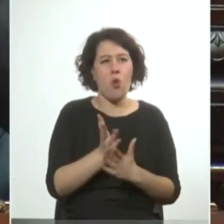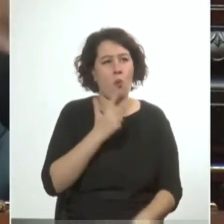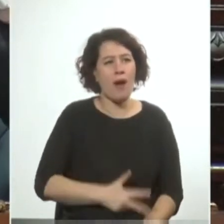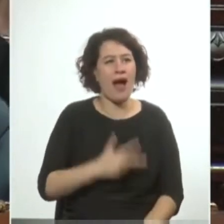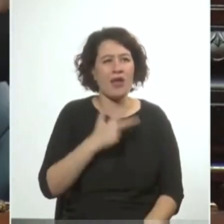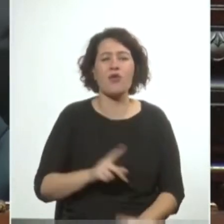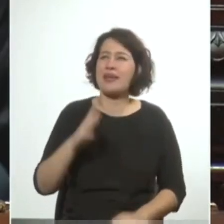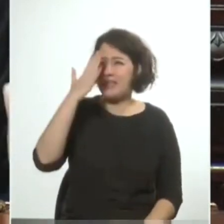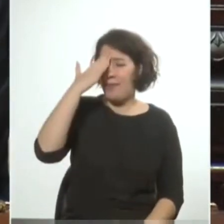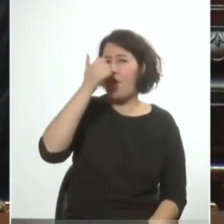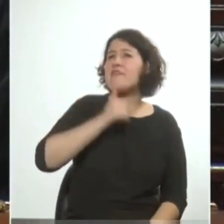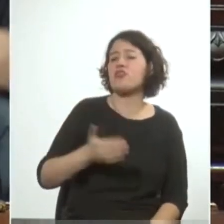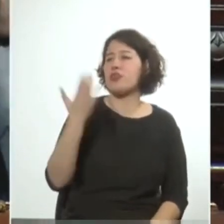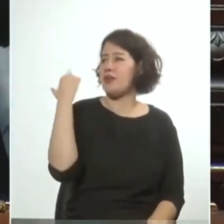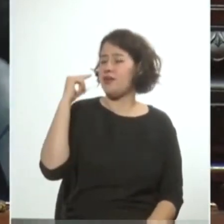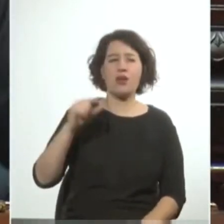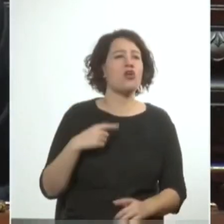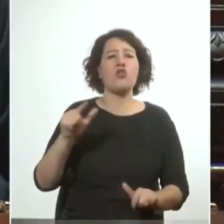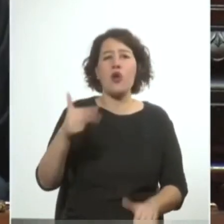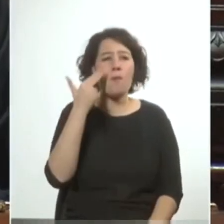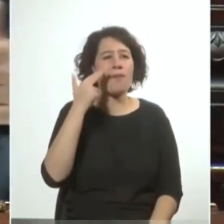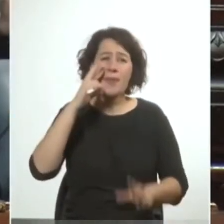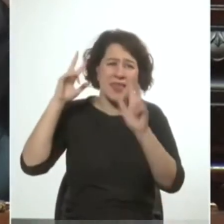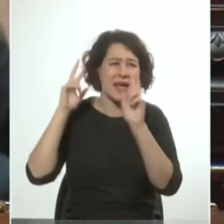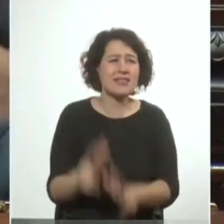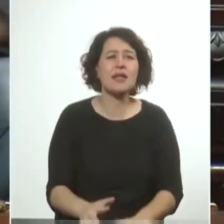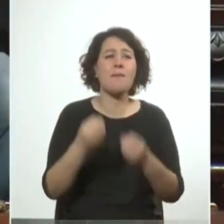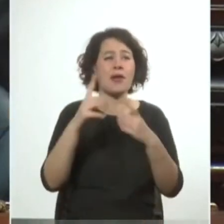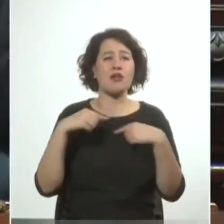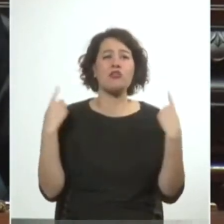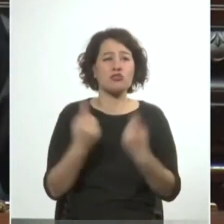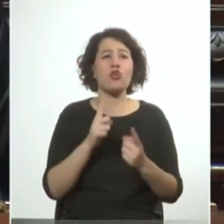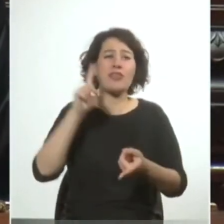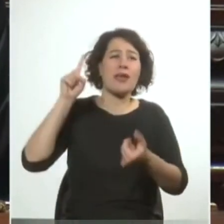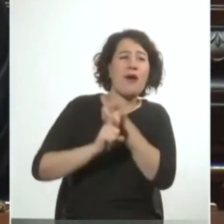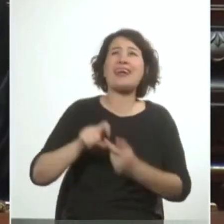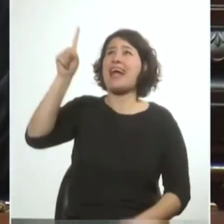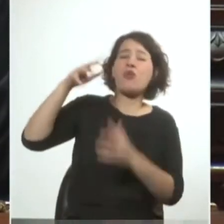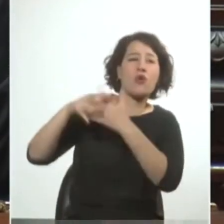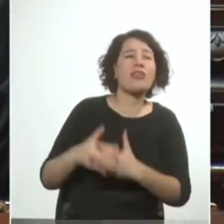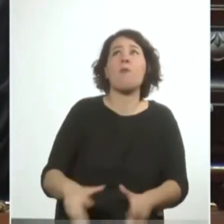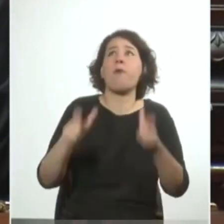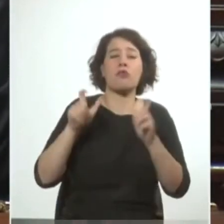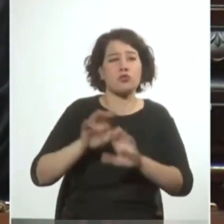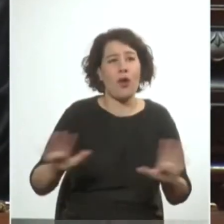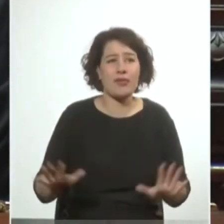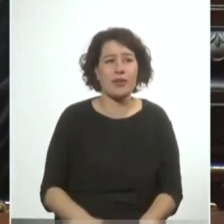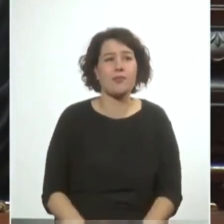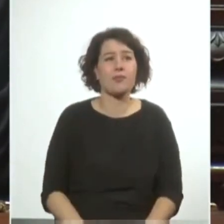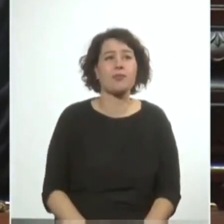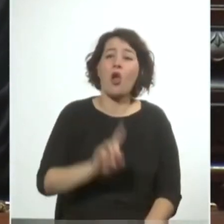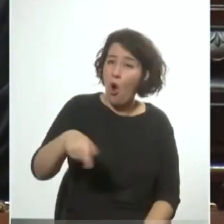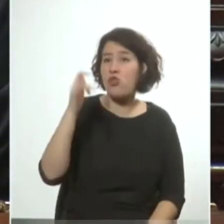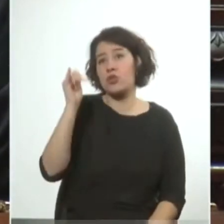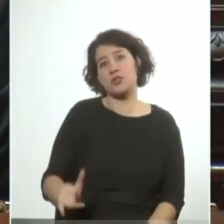recuerde la historia cercana de la humanidad no tengo problema de decirlo porque nosotros no estamos casados con nadie por suerte otro